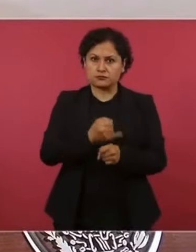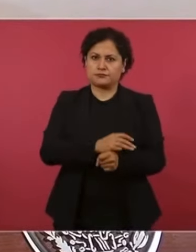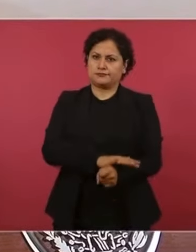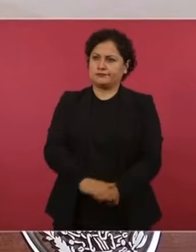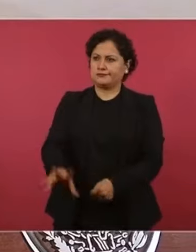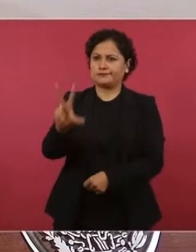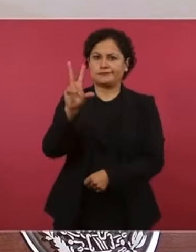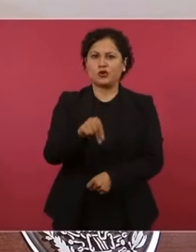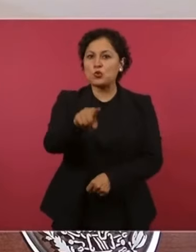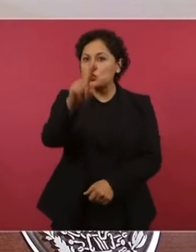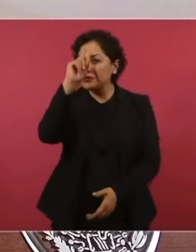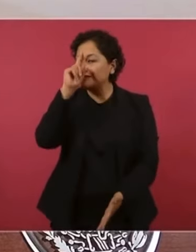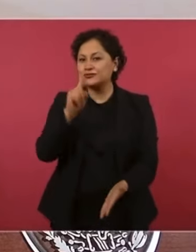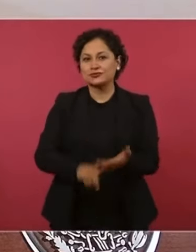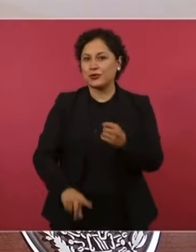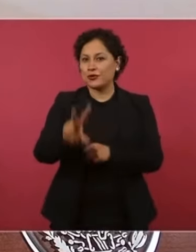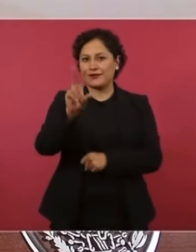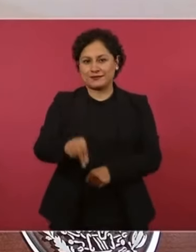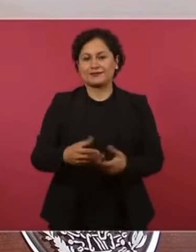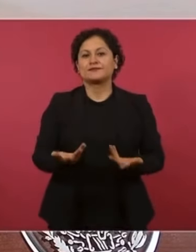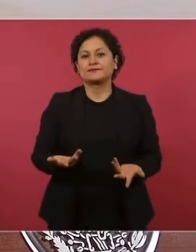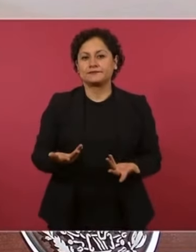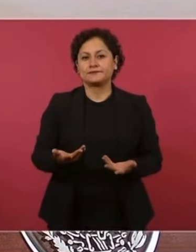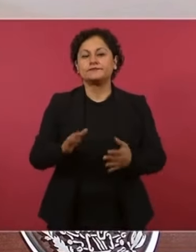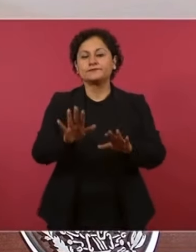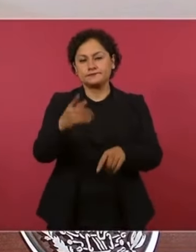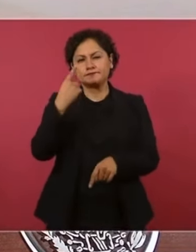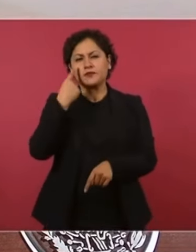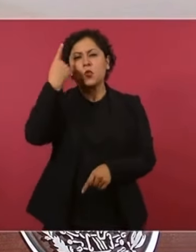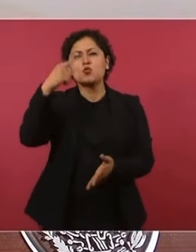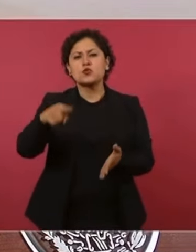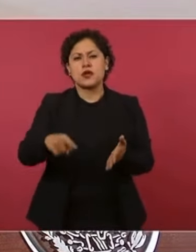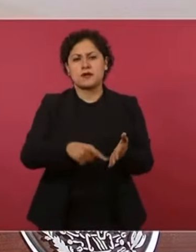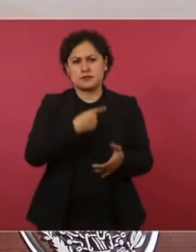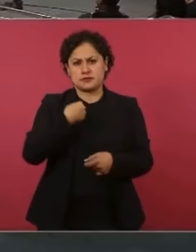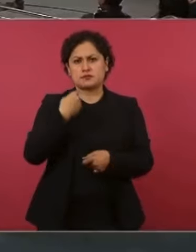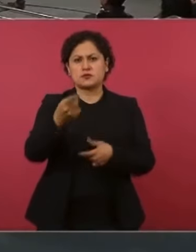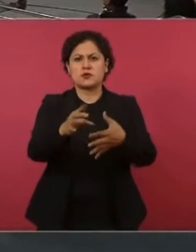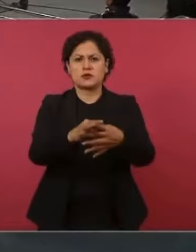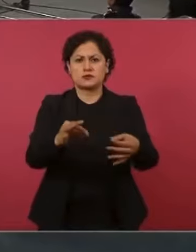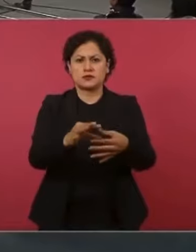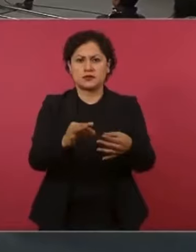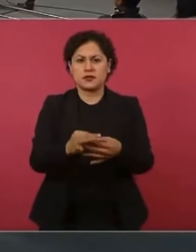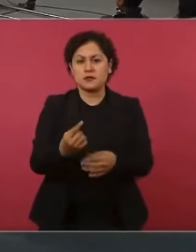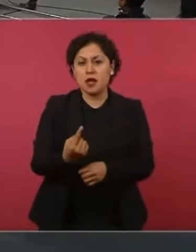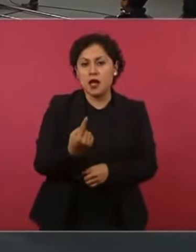Una vez les comentaba yo, de un periodista muy bueno,